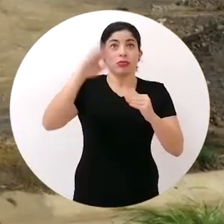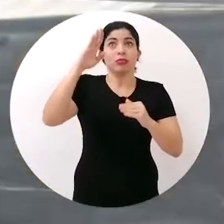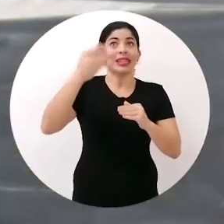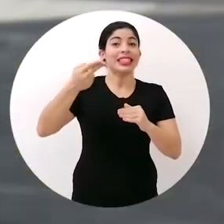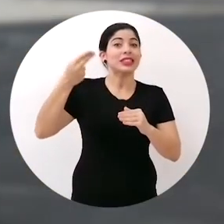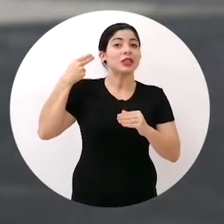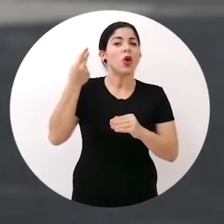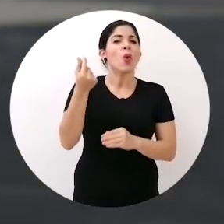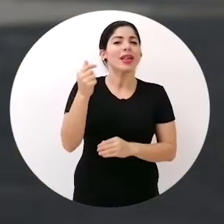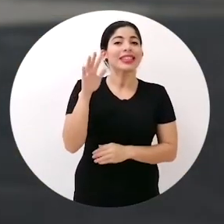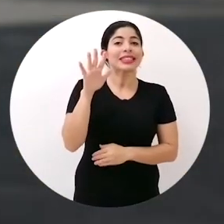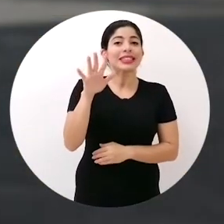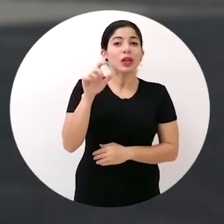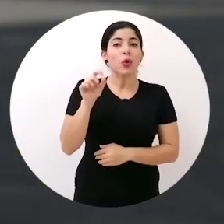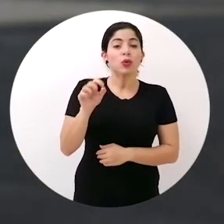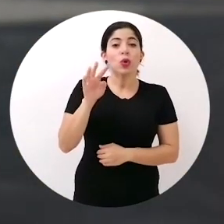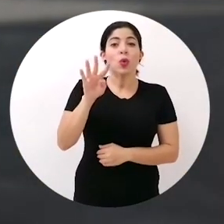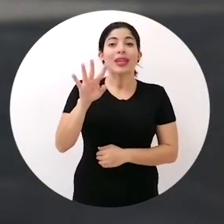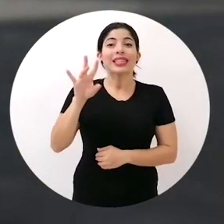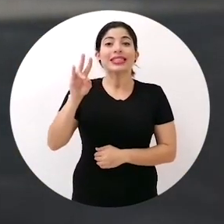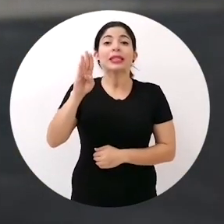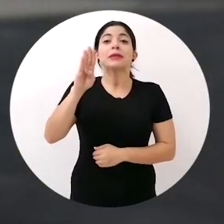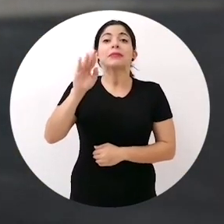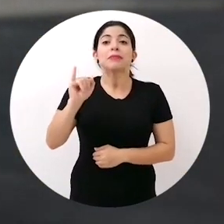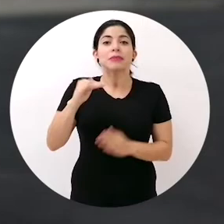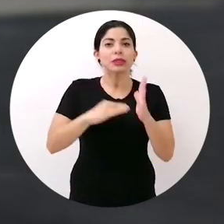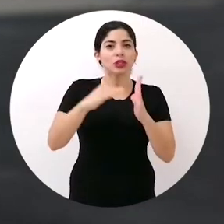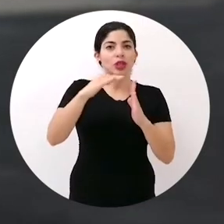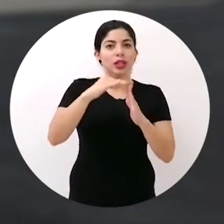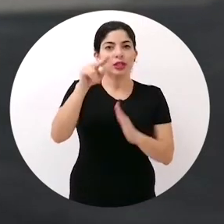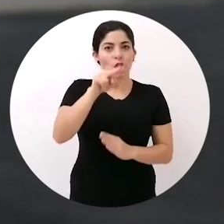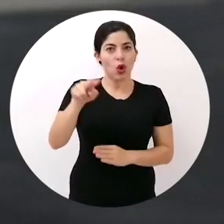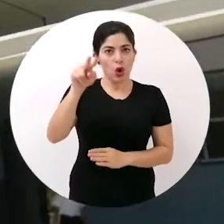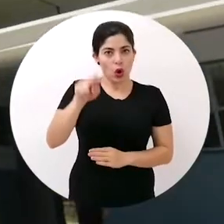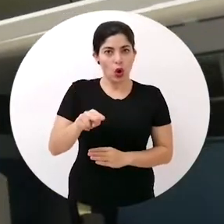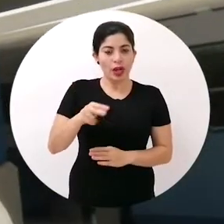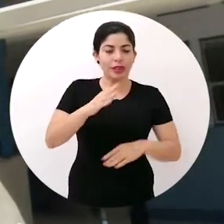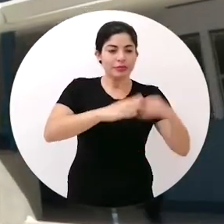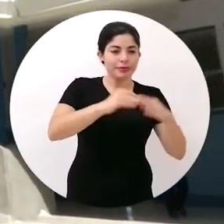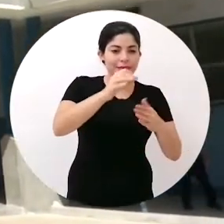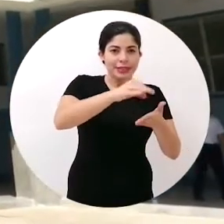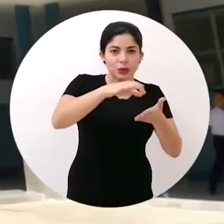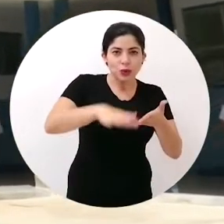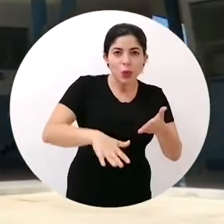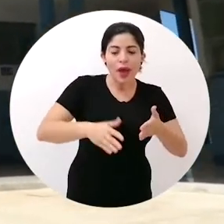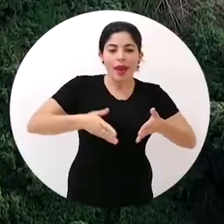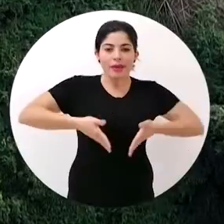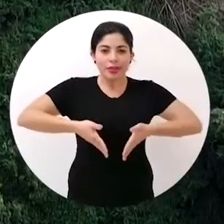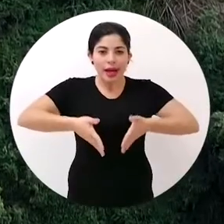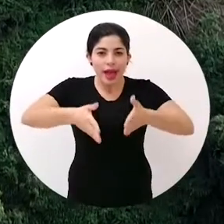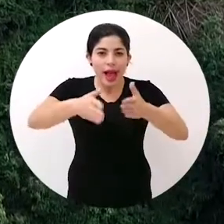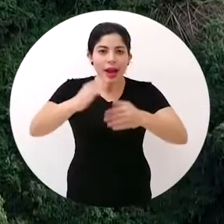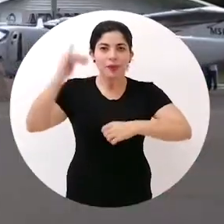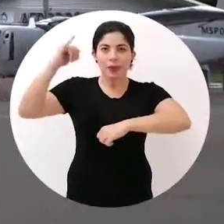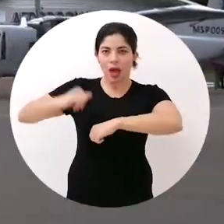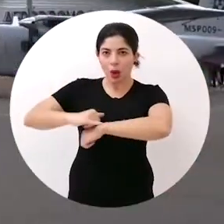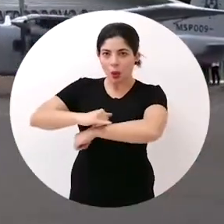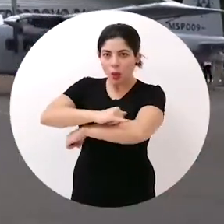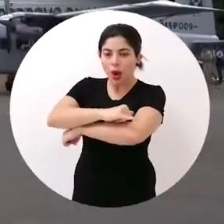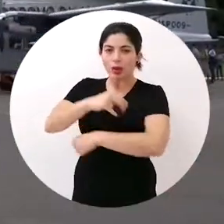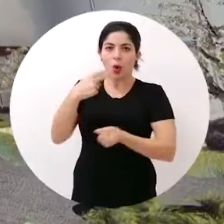histórica de 5.47 billones de colones, construyendo escuelas, carreteras,